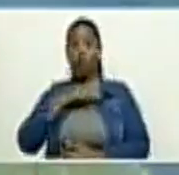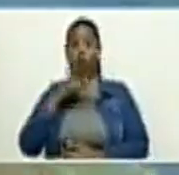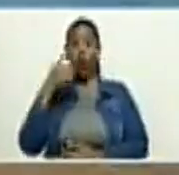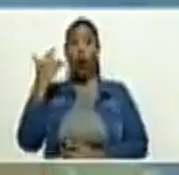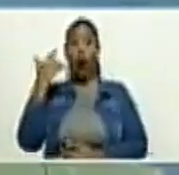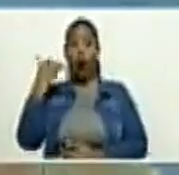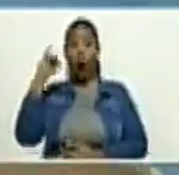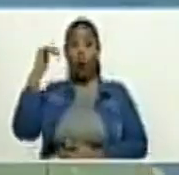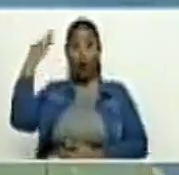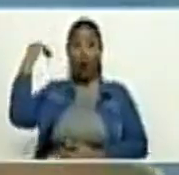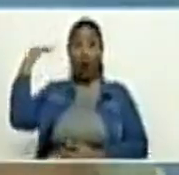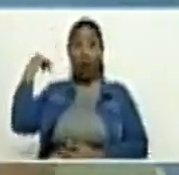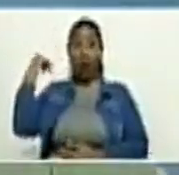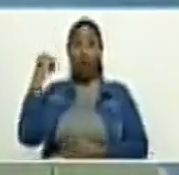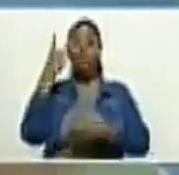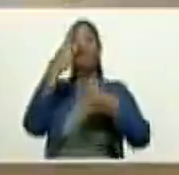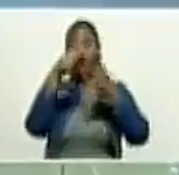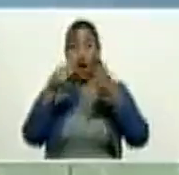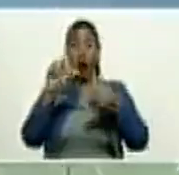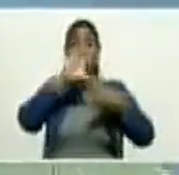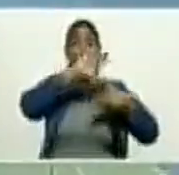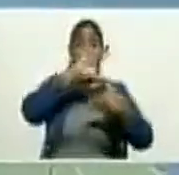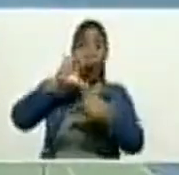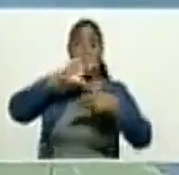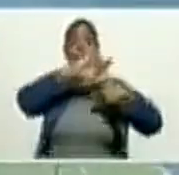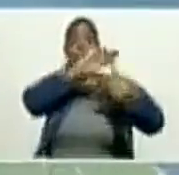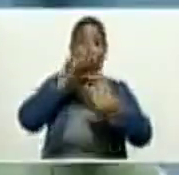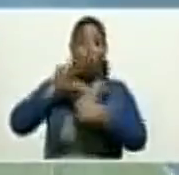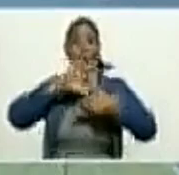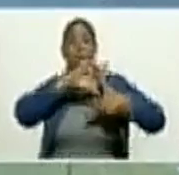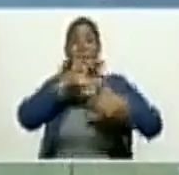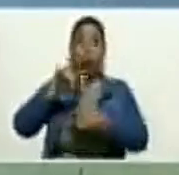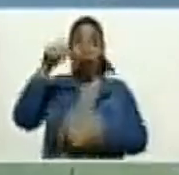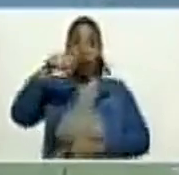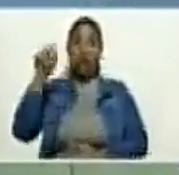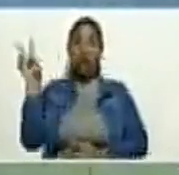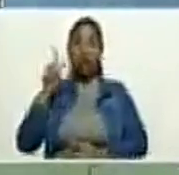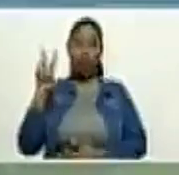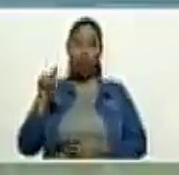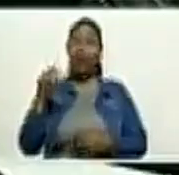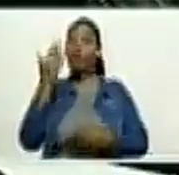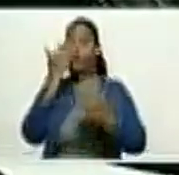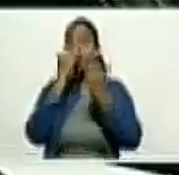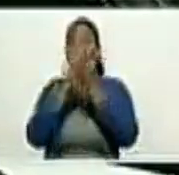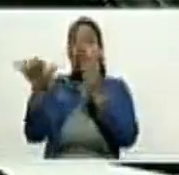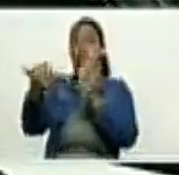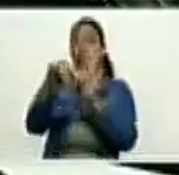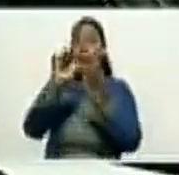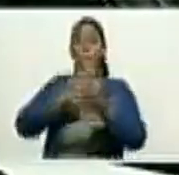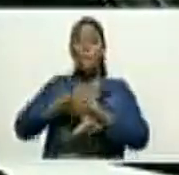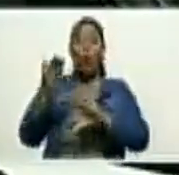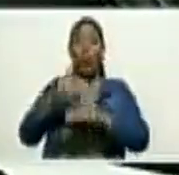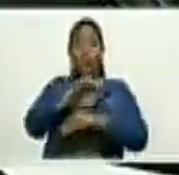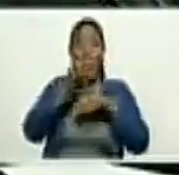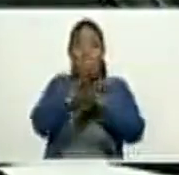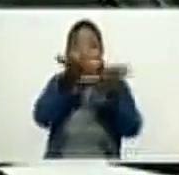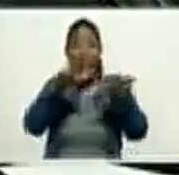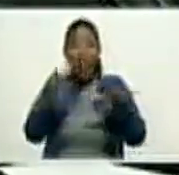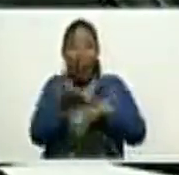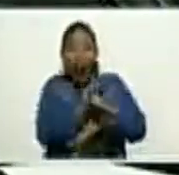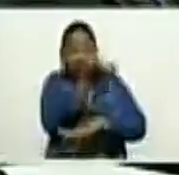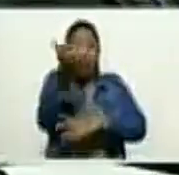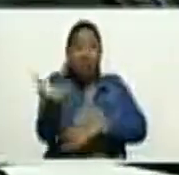de varios ciclones tropicales formándose en las costas de Venezuela, porque las aguas estaban muy calientes, teníamos unas condiciones